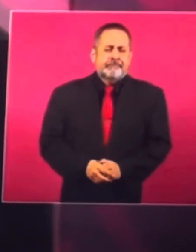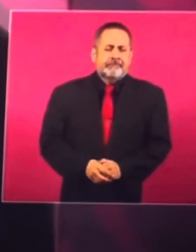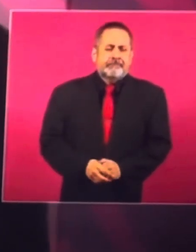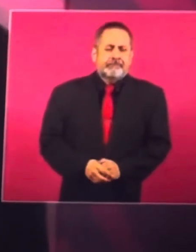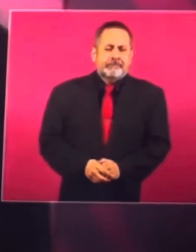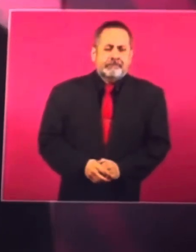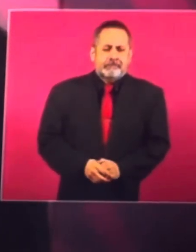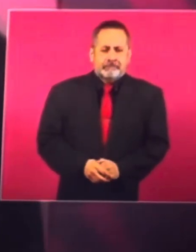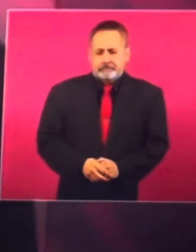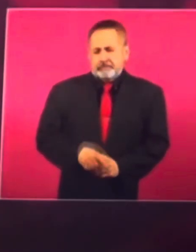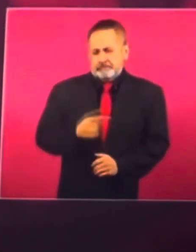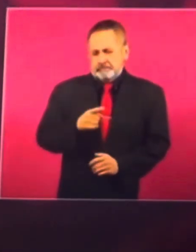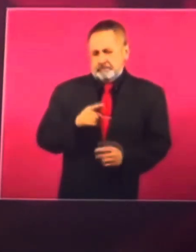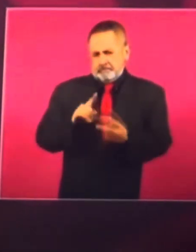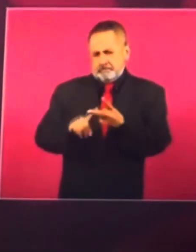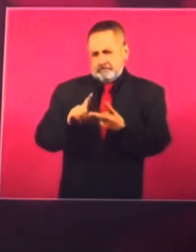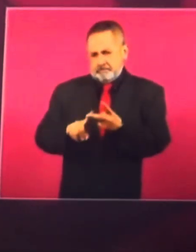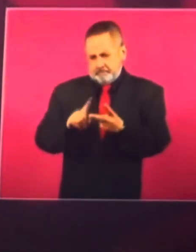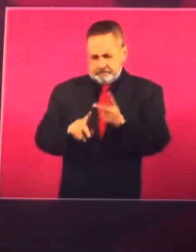Este día es la segunda.